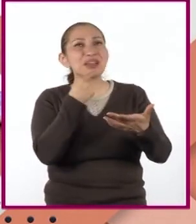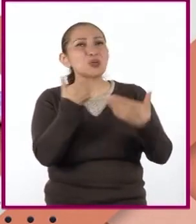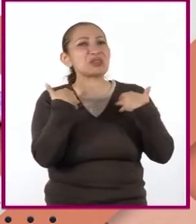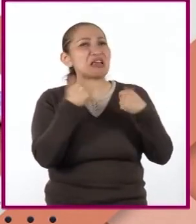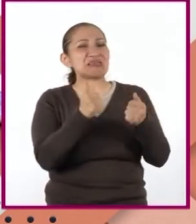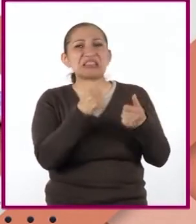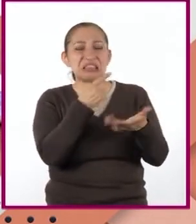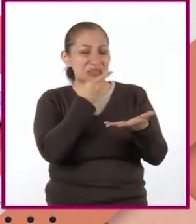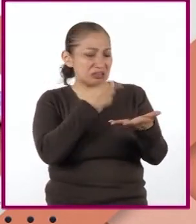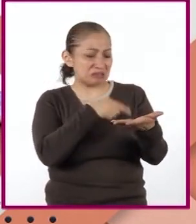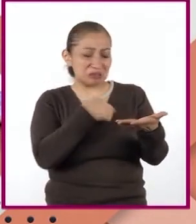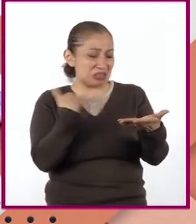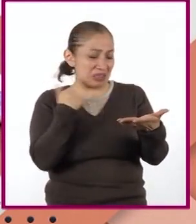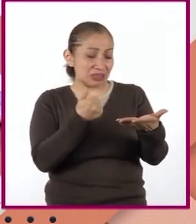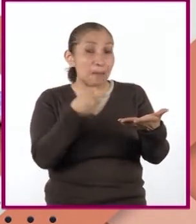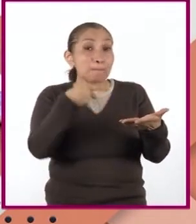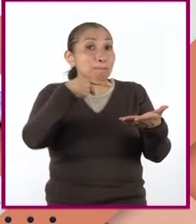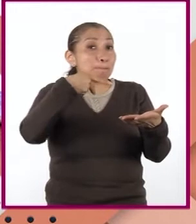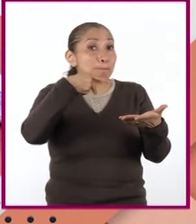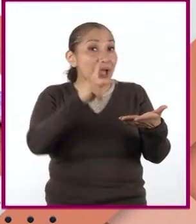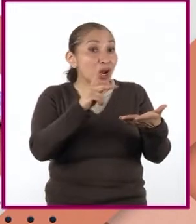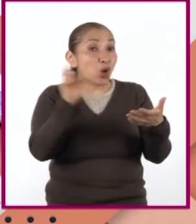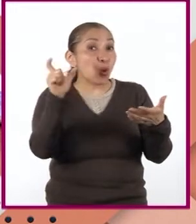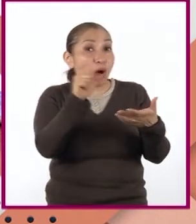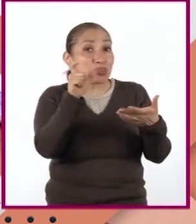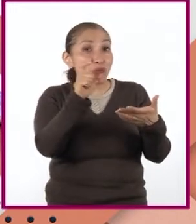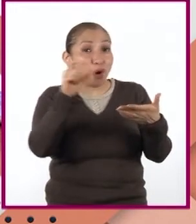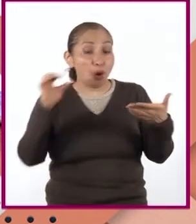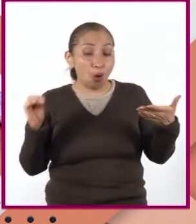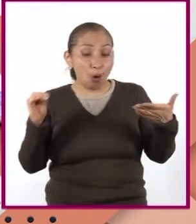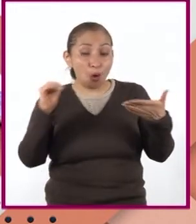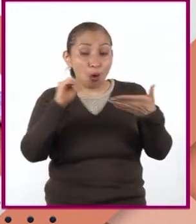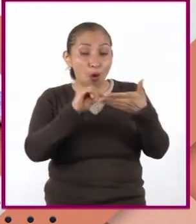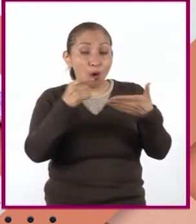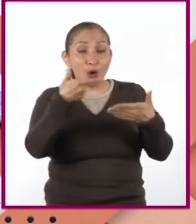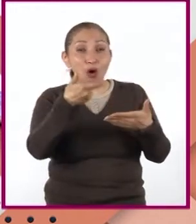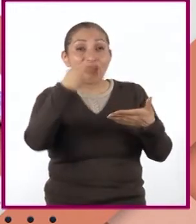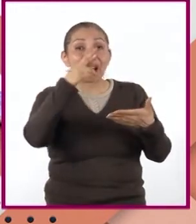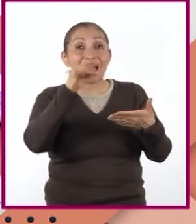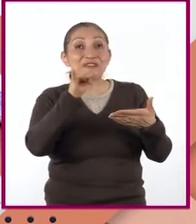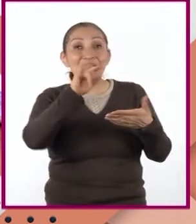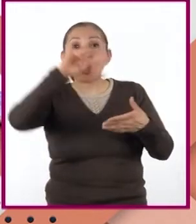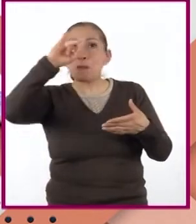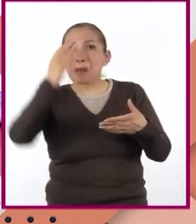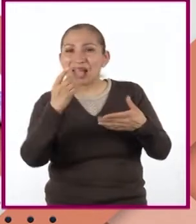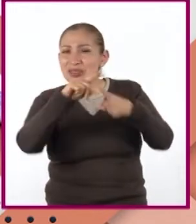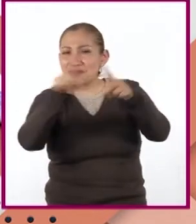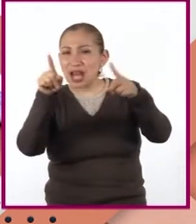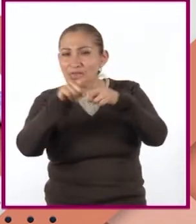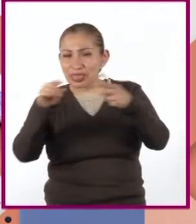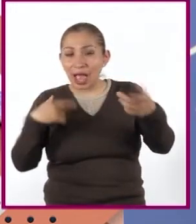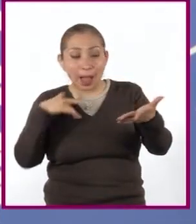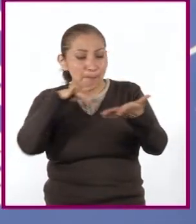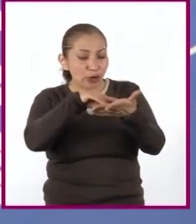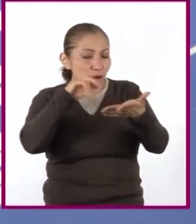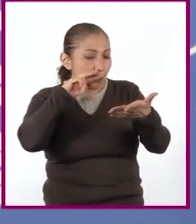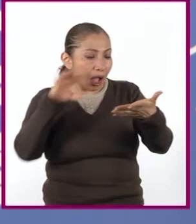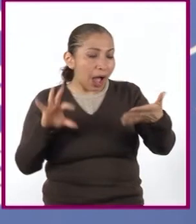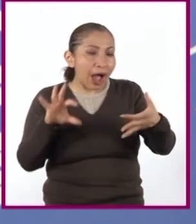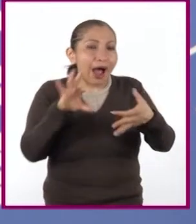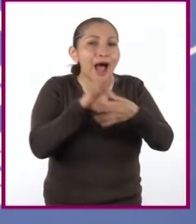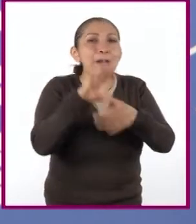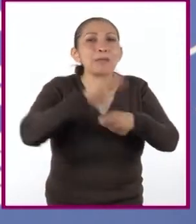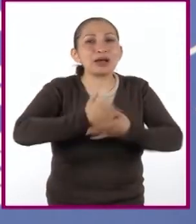entendimos lo que dice. Sin embargo, cuando analizamos los gráficos e imágenes, estos nos pueden apoyar y enriquecer